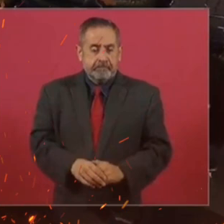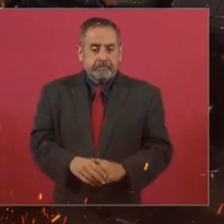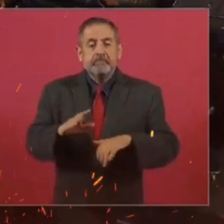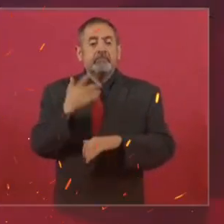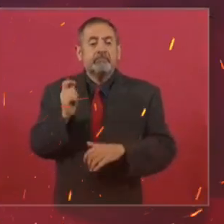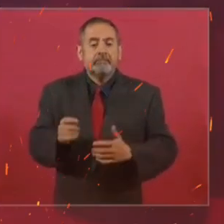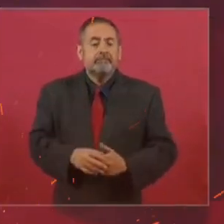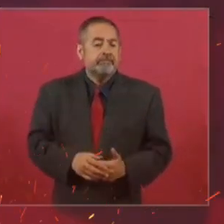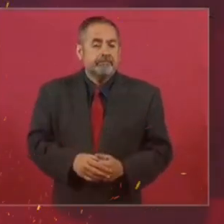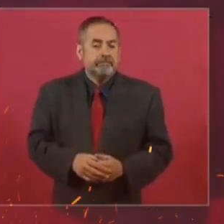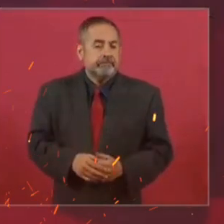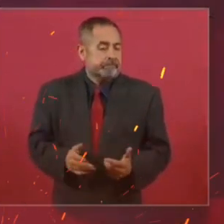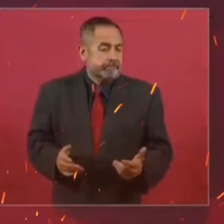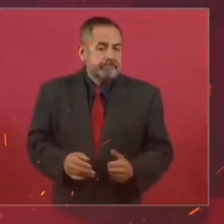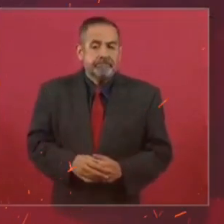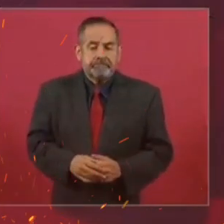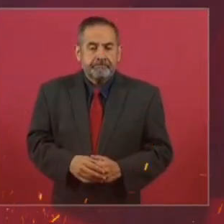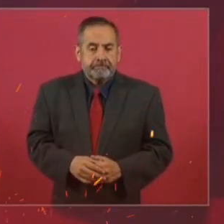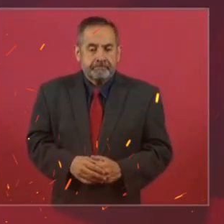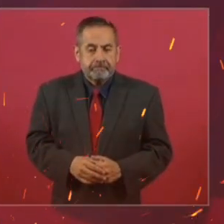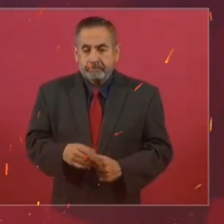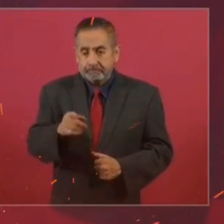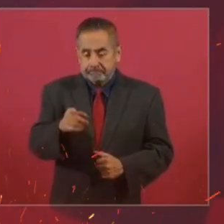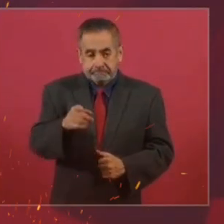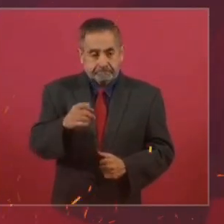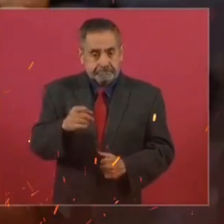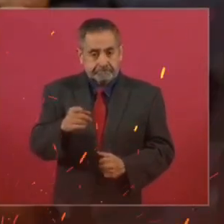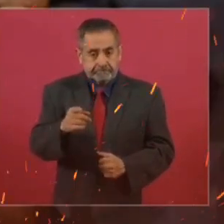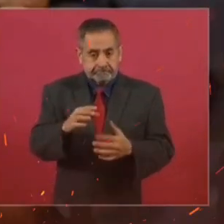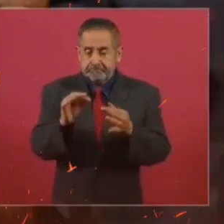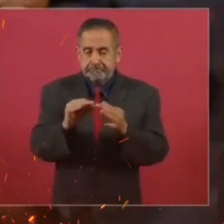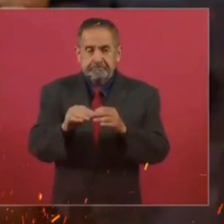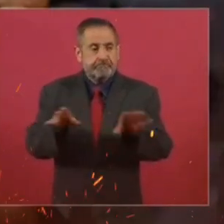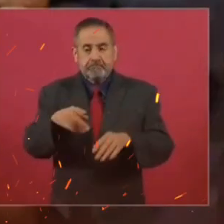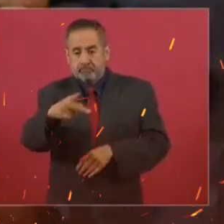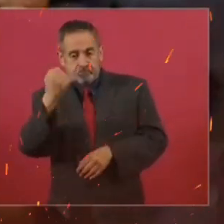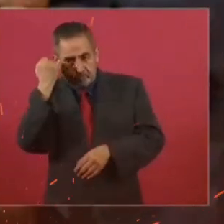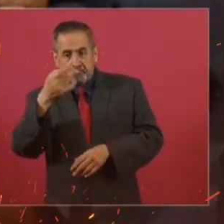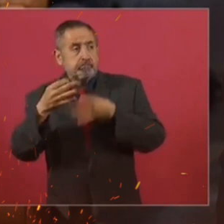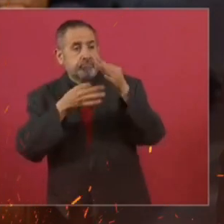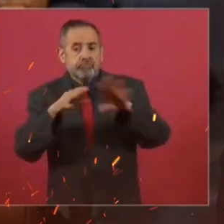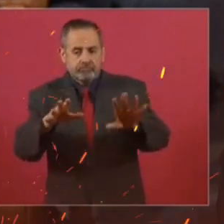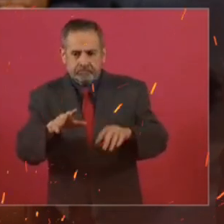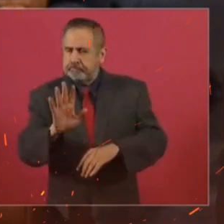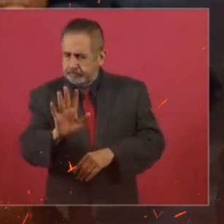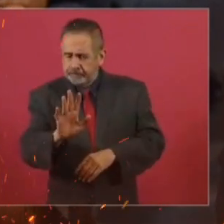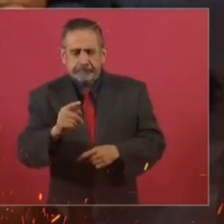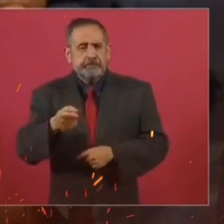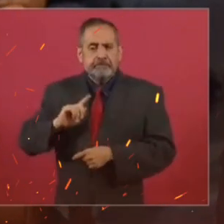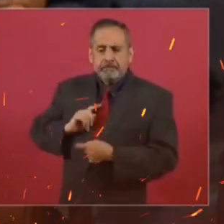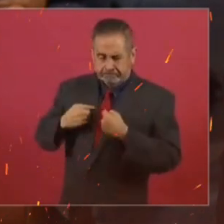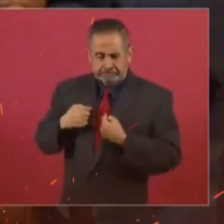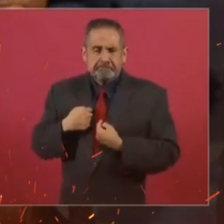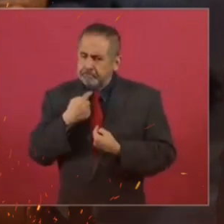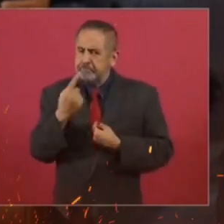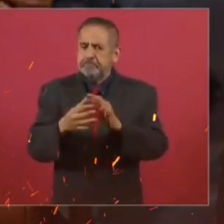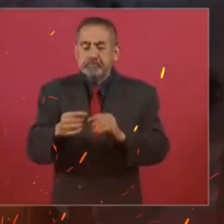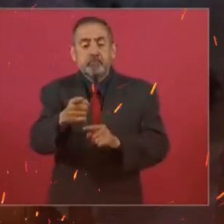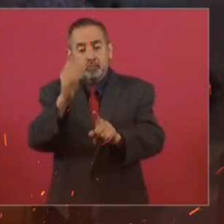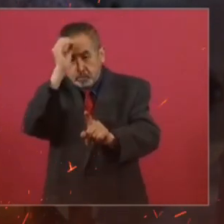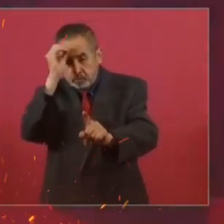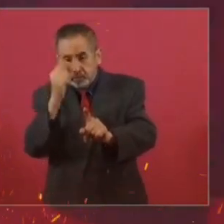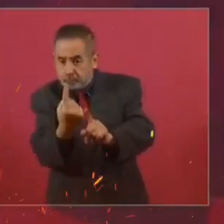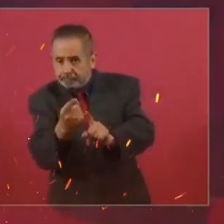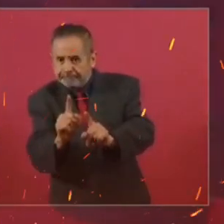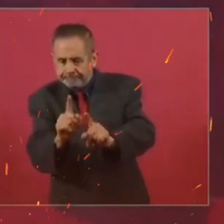Porque si no, solo estamos conociendo o dando a conocer o transmitiendo un punto de vista.